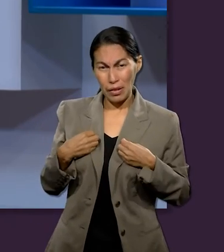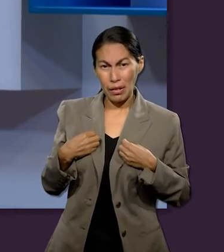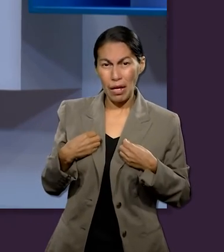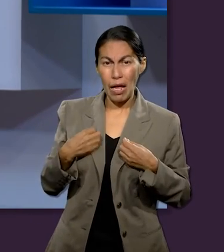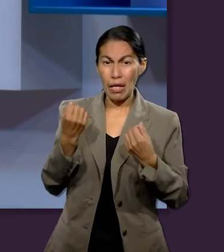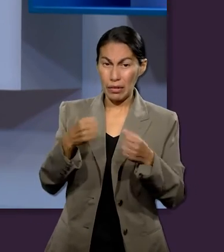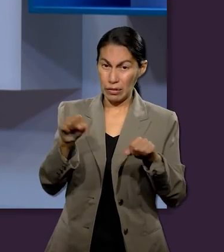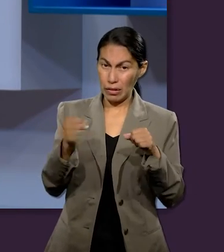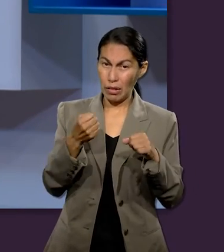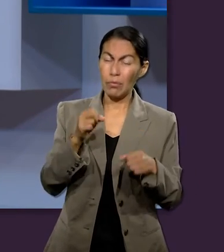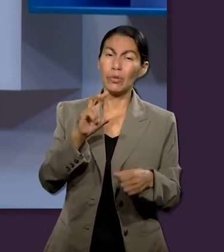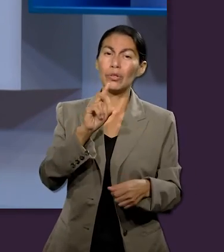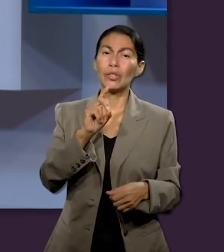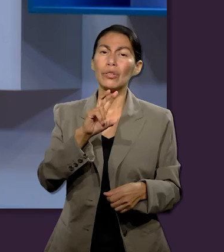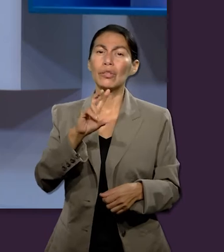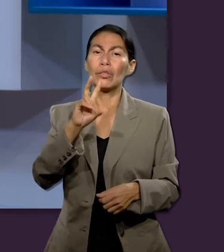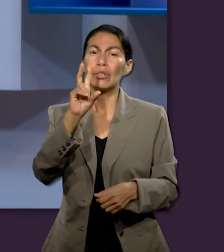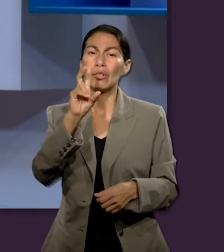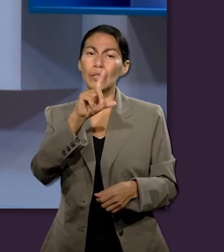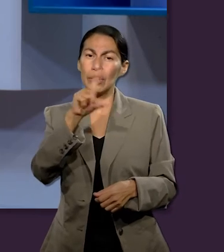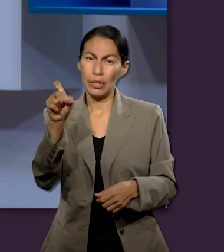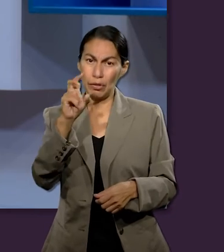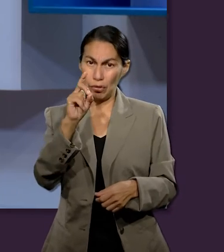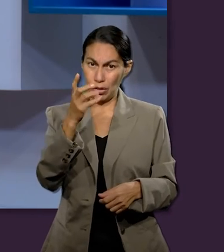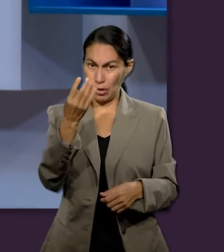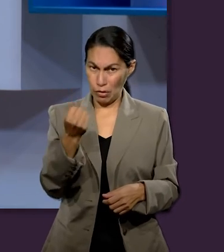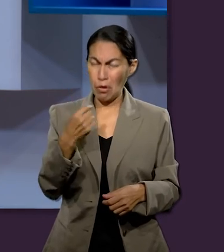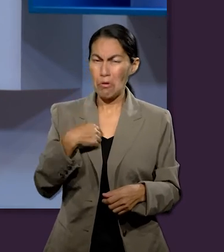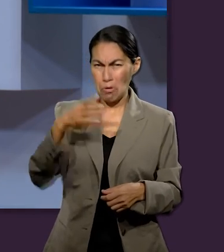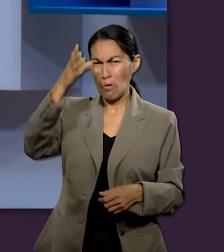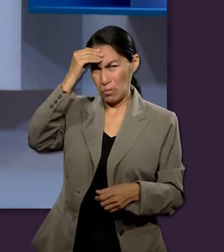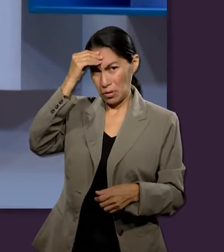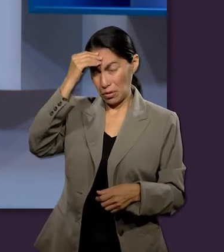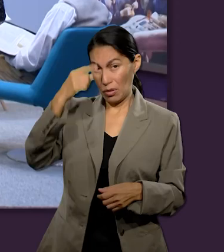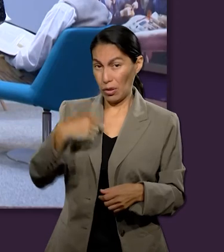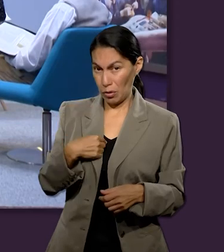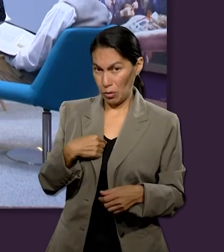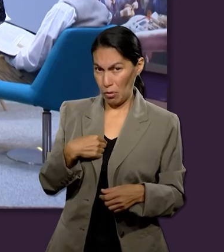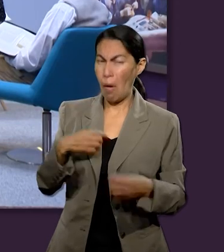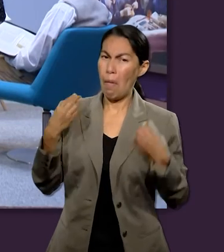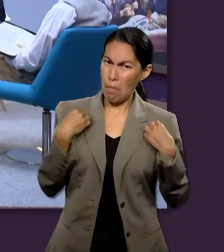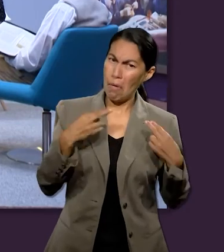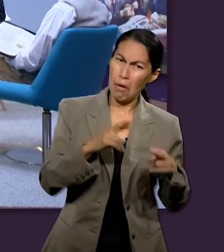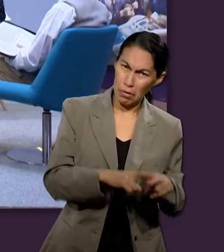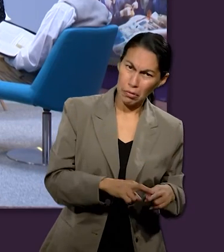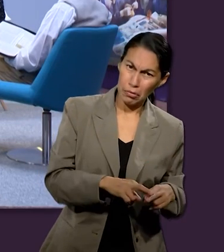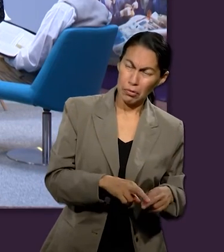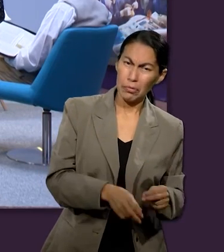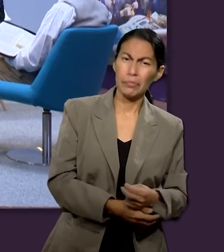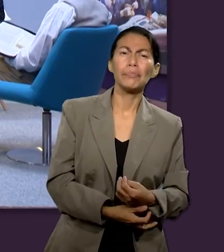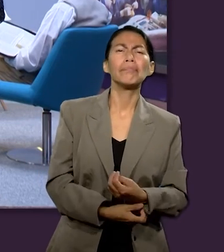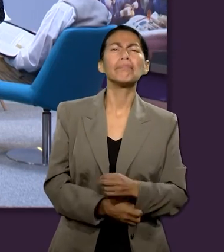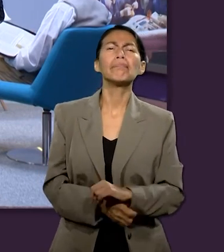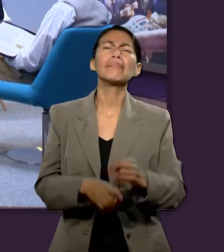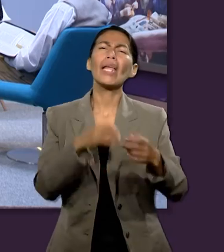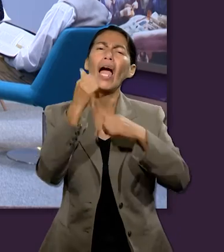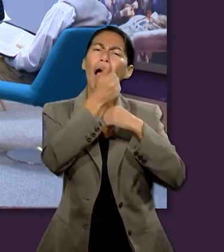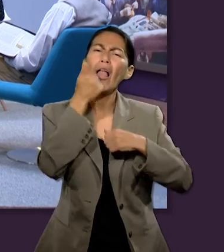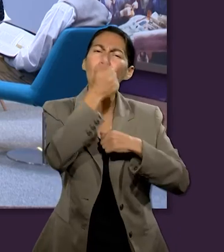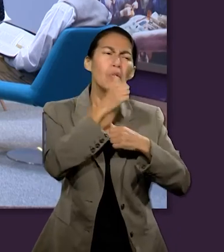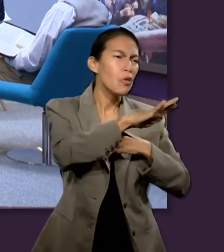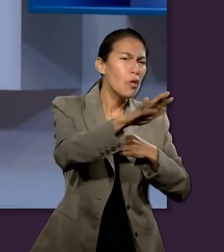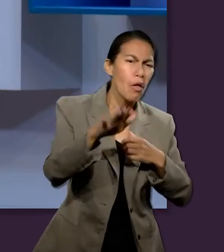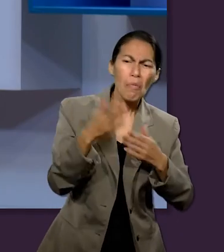en cual el docente me puso memorizar el salmo 139 y yo mismo siento docente